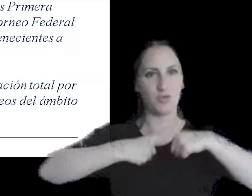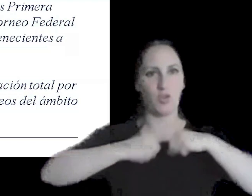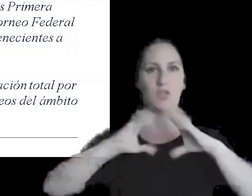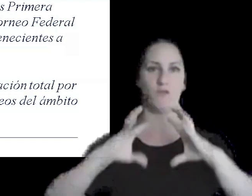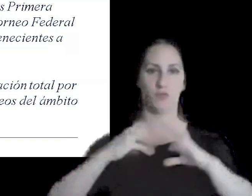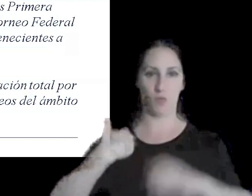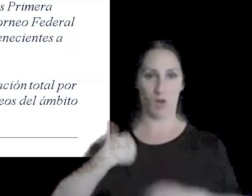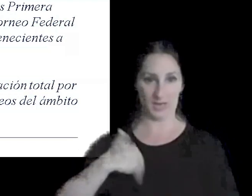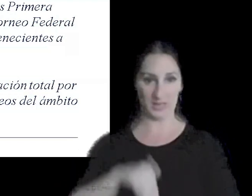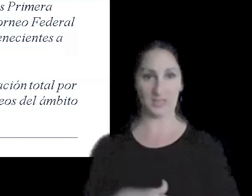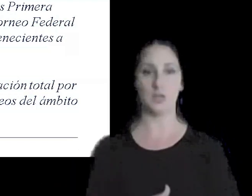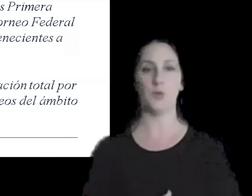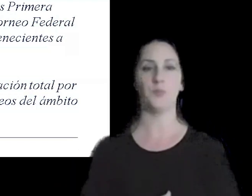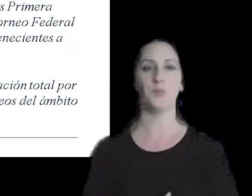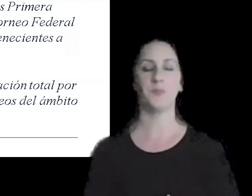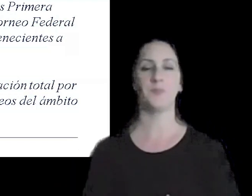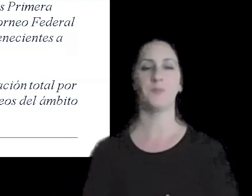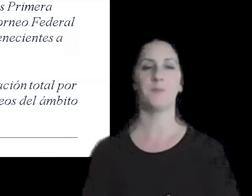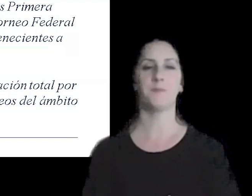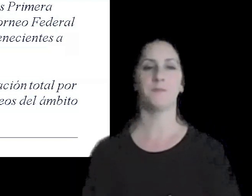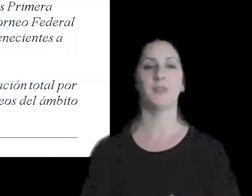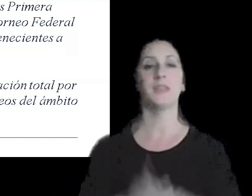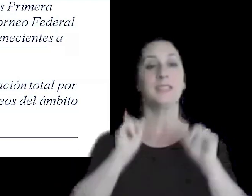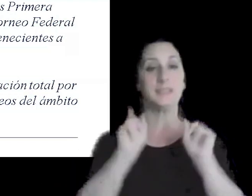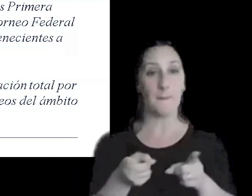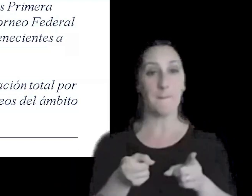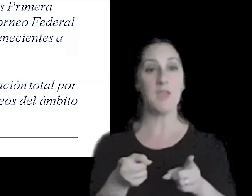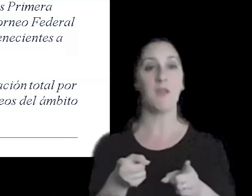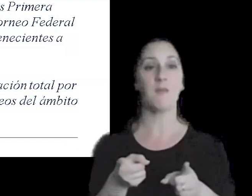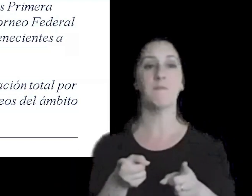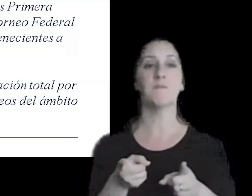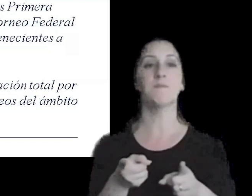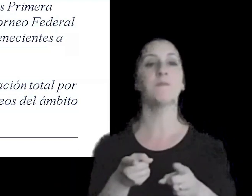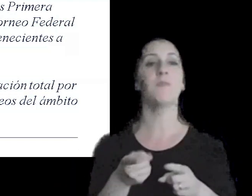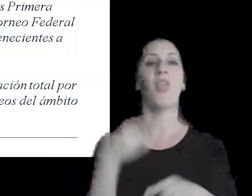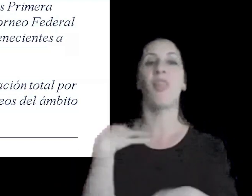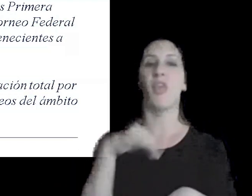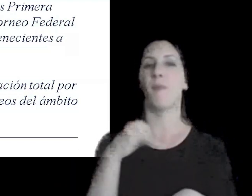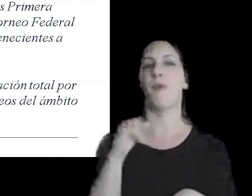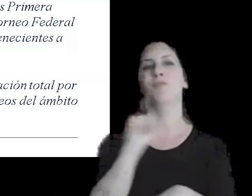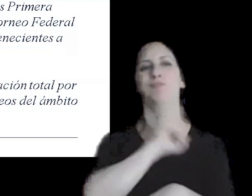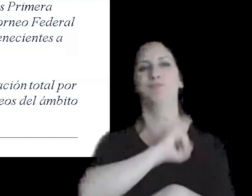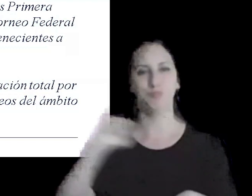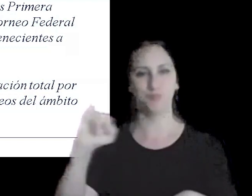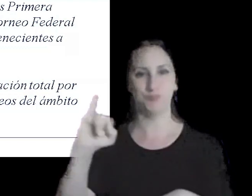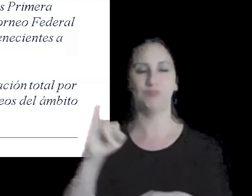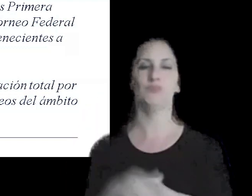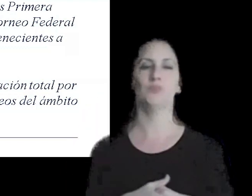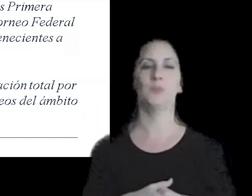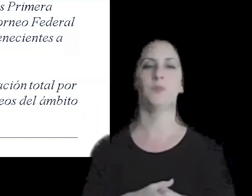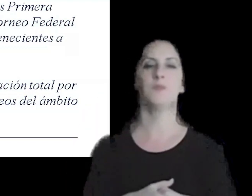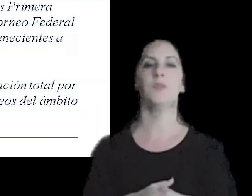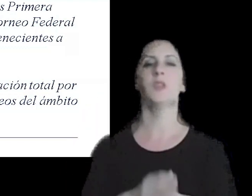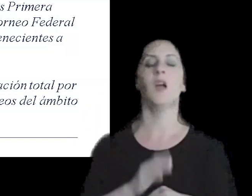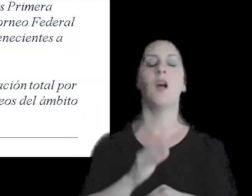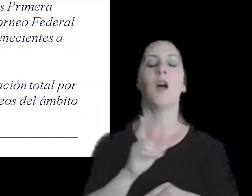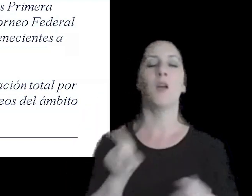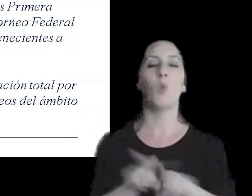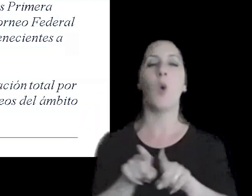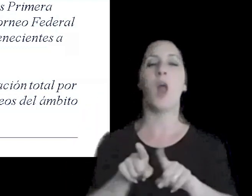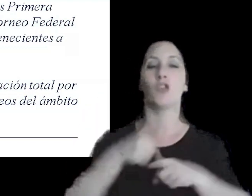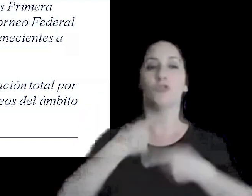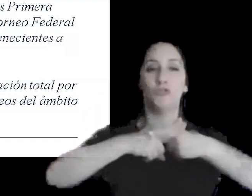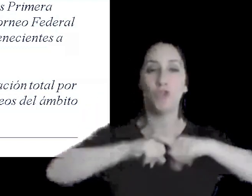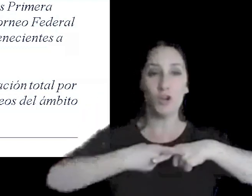y además se va a tener que denunciar eh todos aquellos torneos